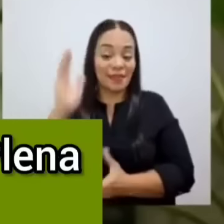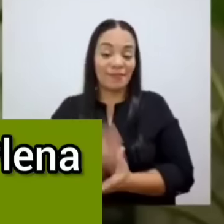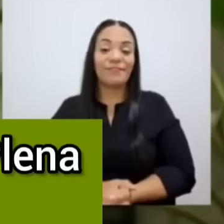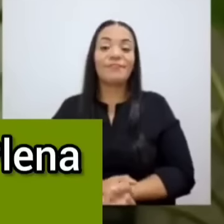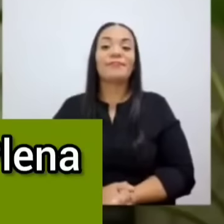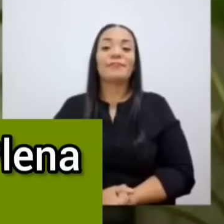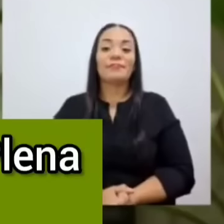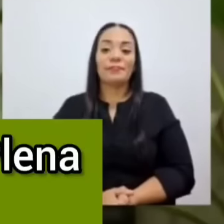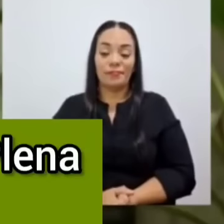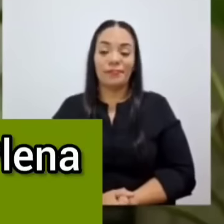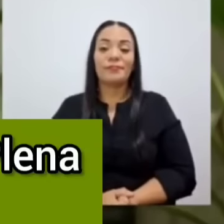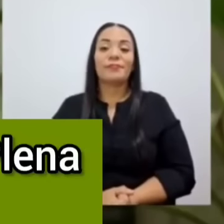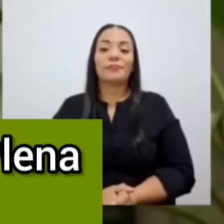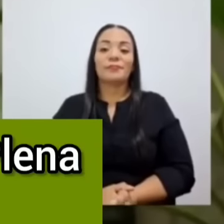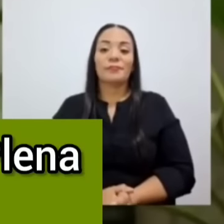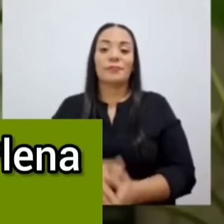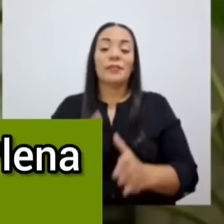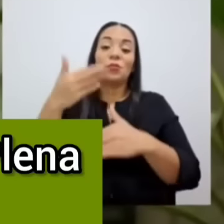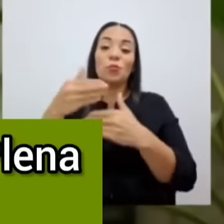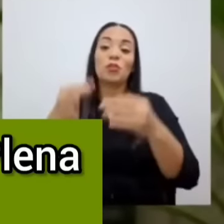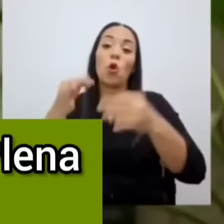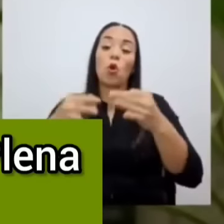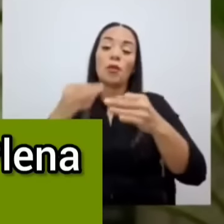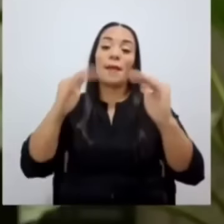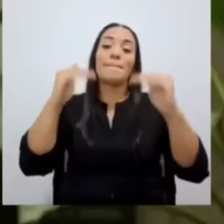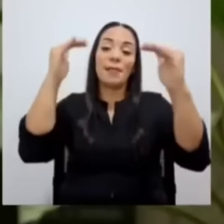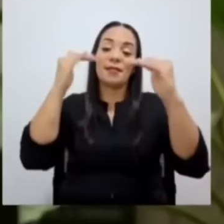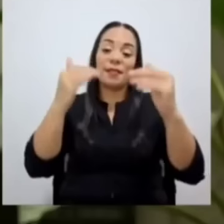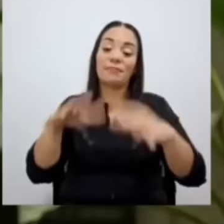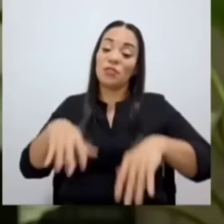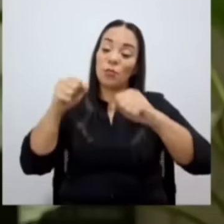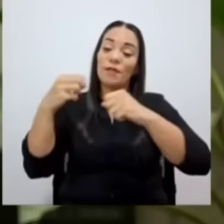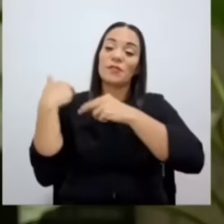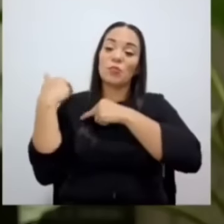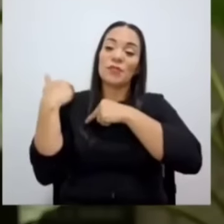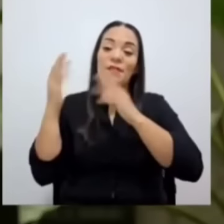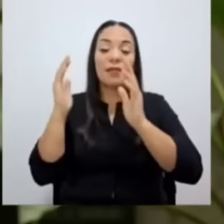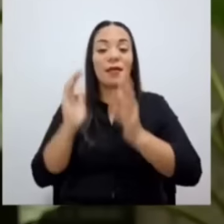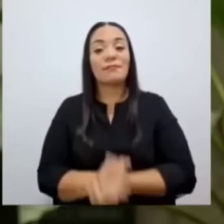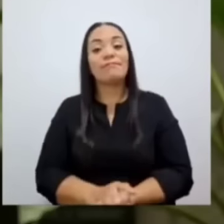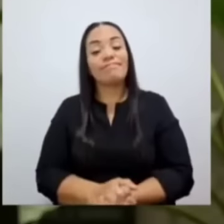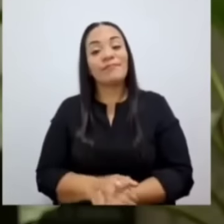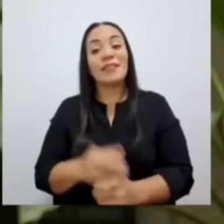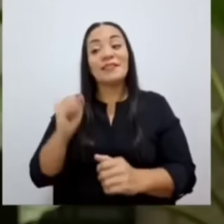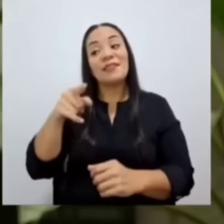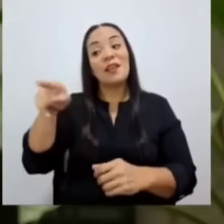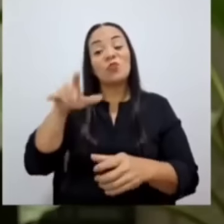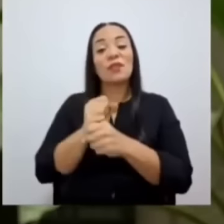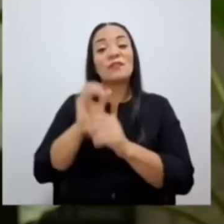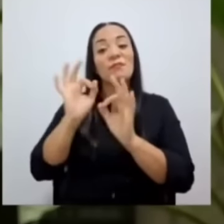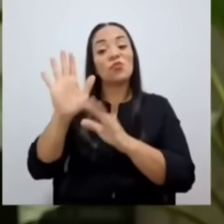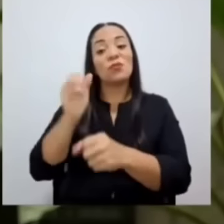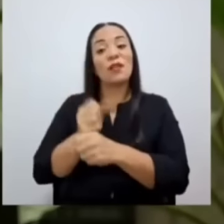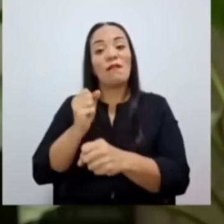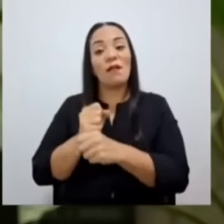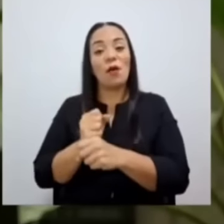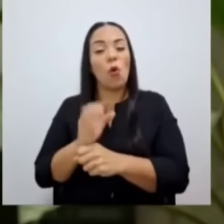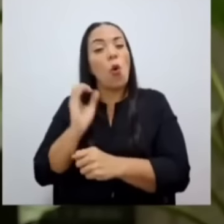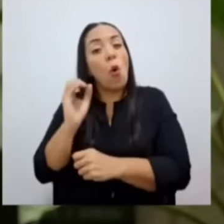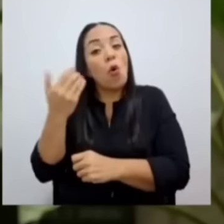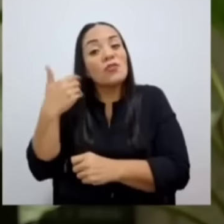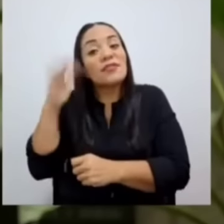ahí tendrá, le corresponderá a la Corte Plena asumir responsabilidad y si es que hacen su trabajo, o será,